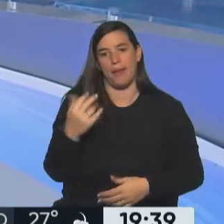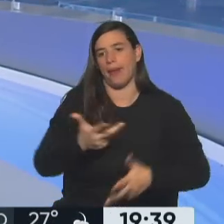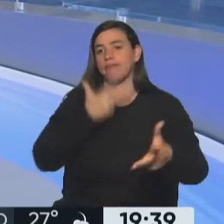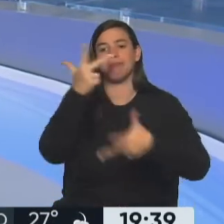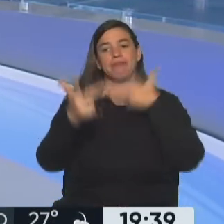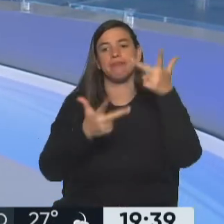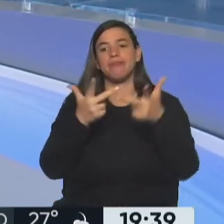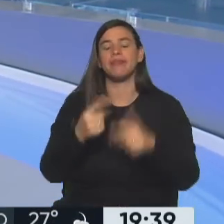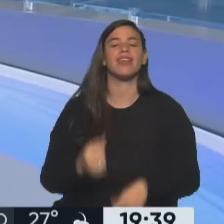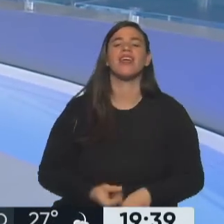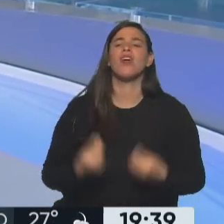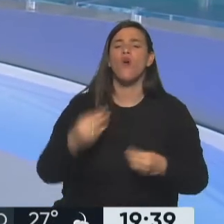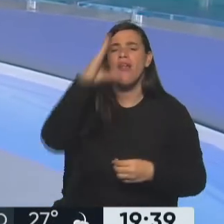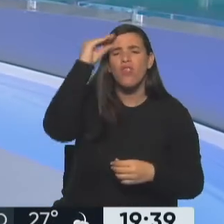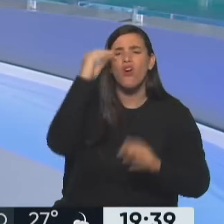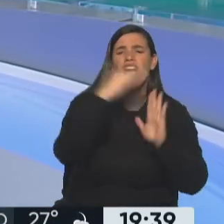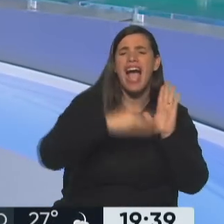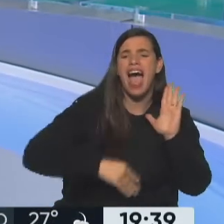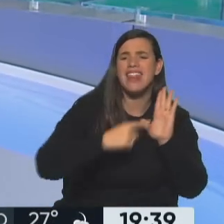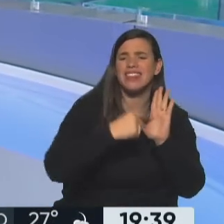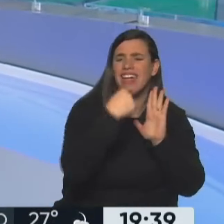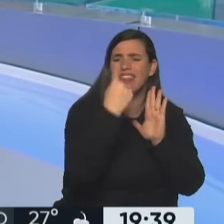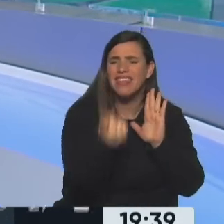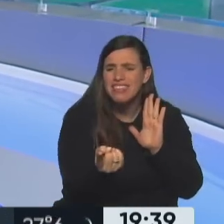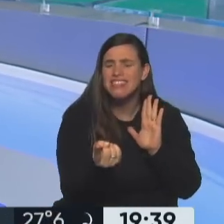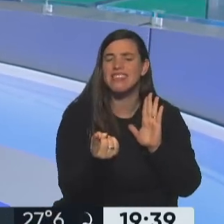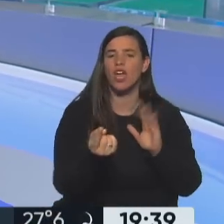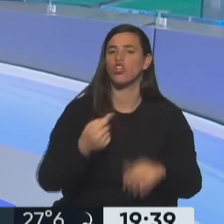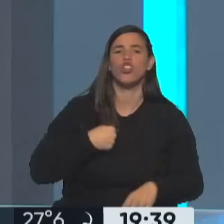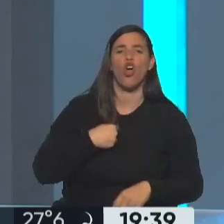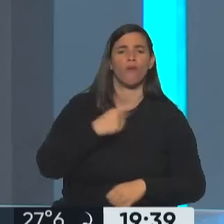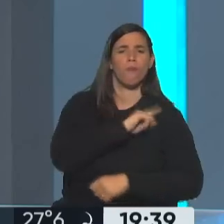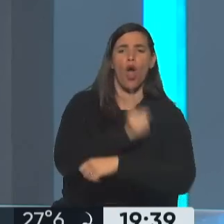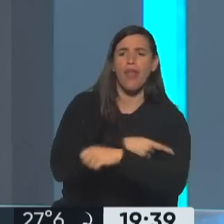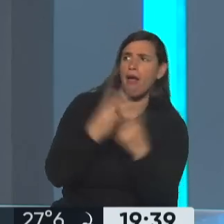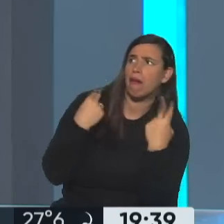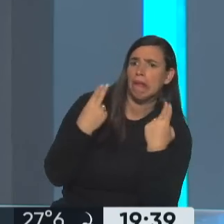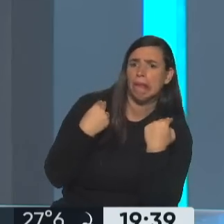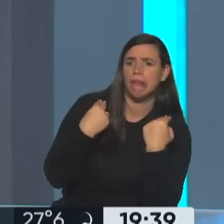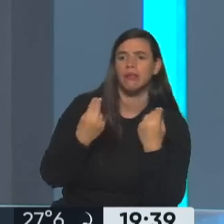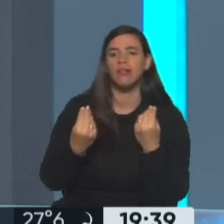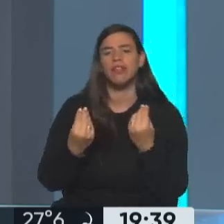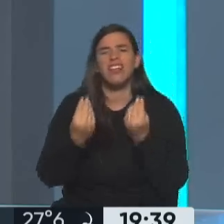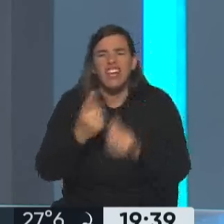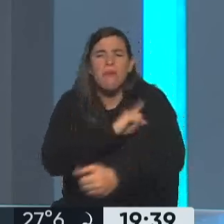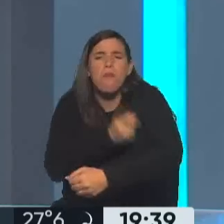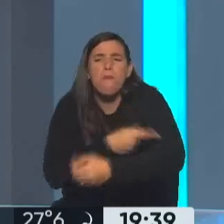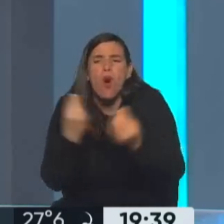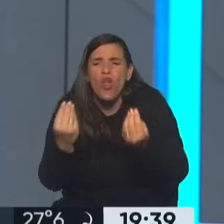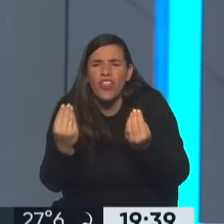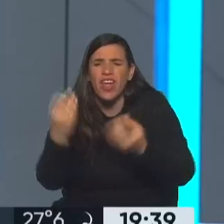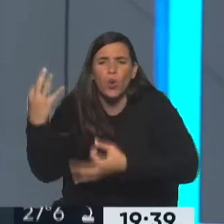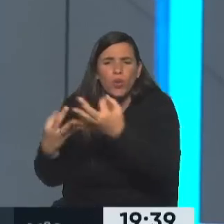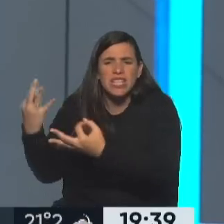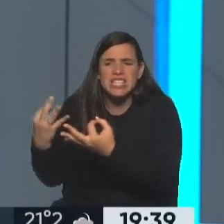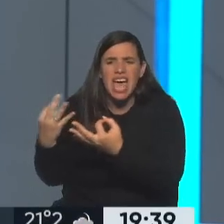mascota del poder, ¿qué está diciendo? Está hablando del poder judicial, del poder mediático, ¿de qué está hablando? Para mí está hablando de los dos y sobre todo